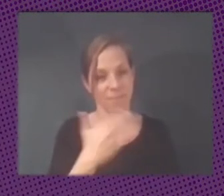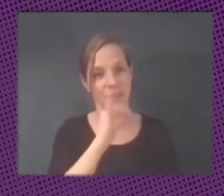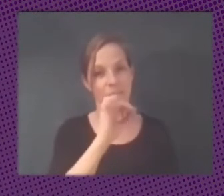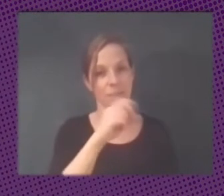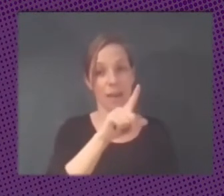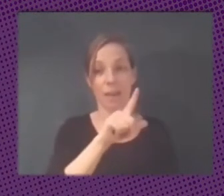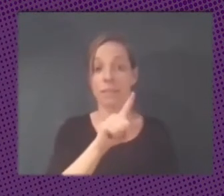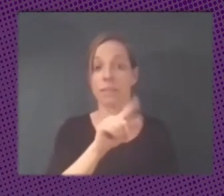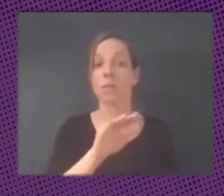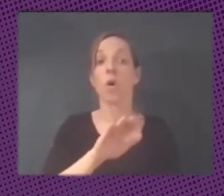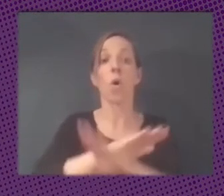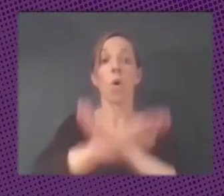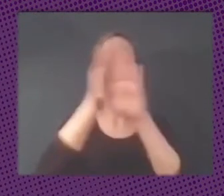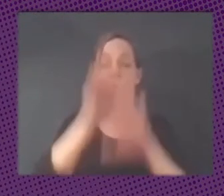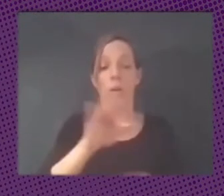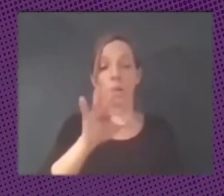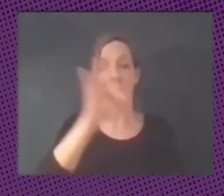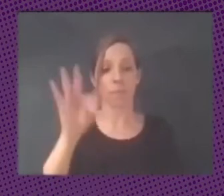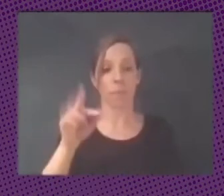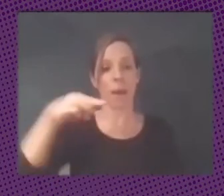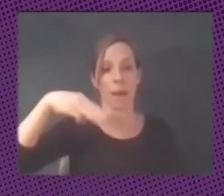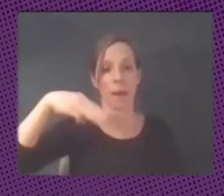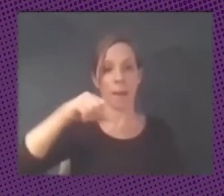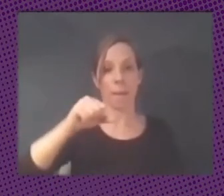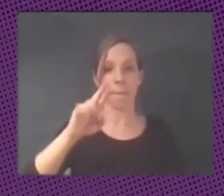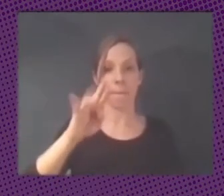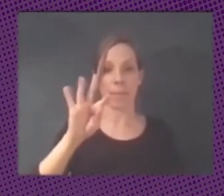damos por último la palabra a Martina